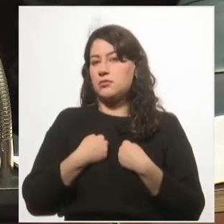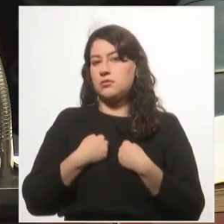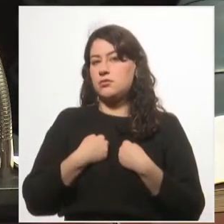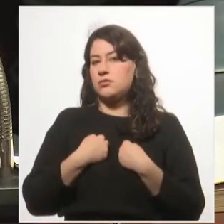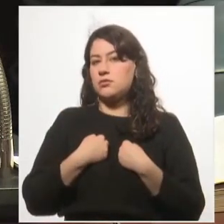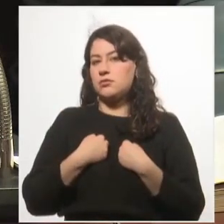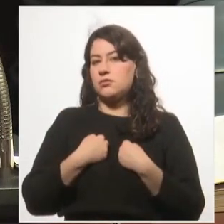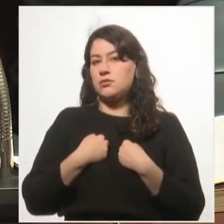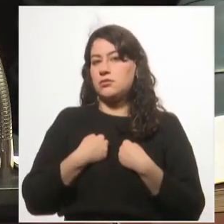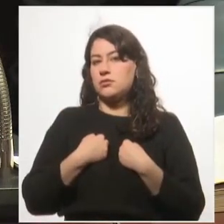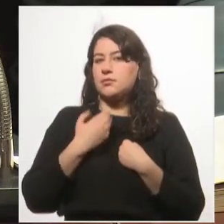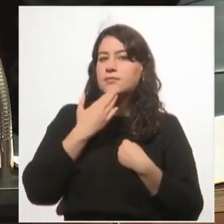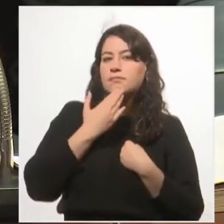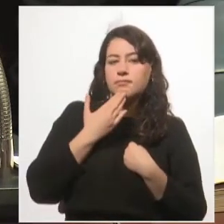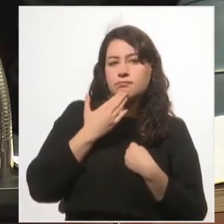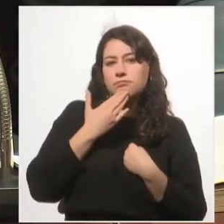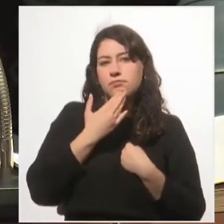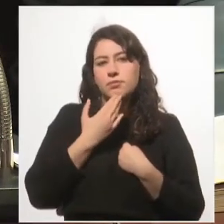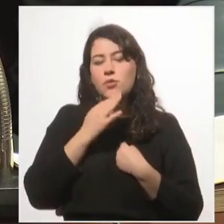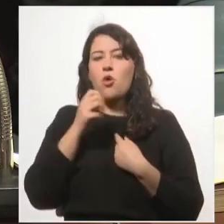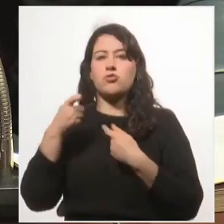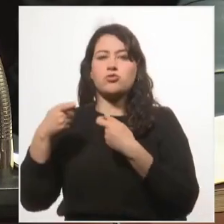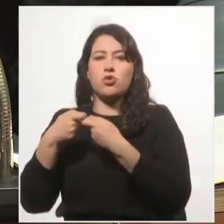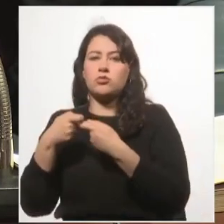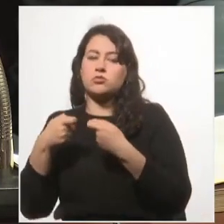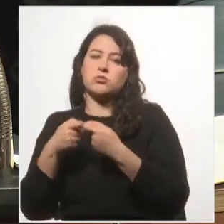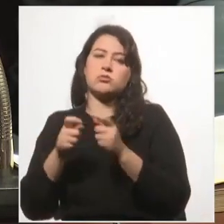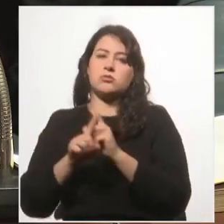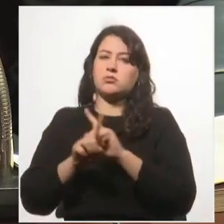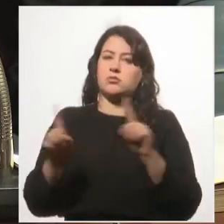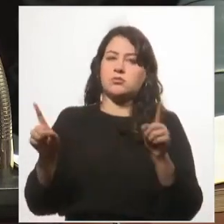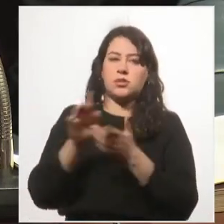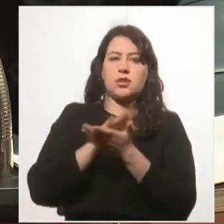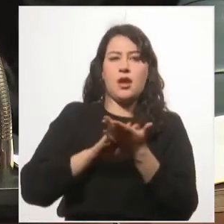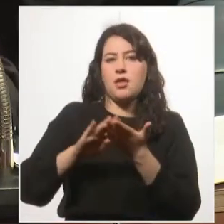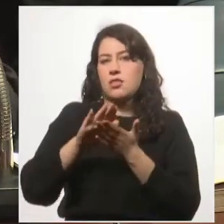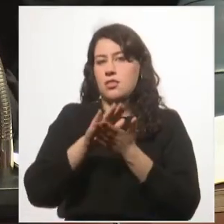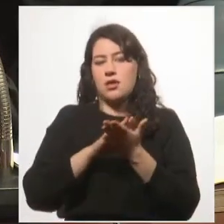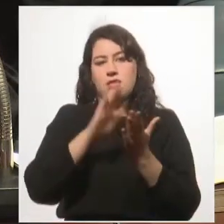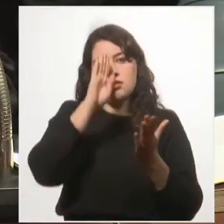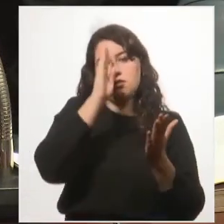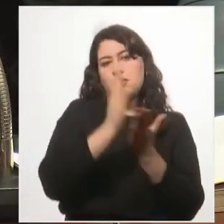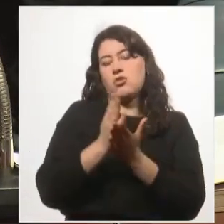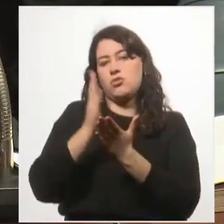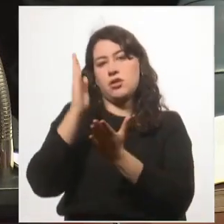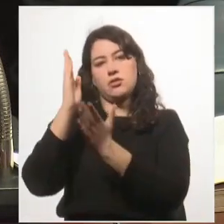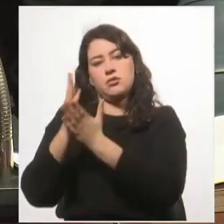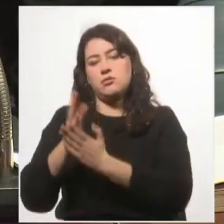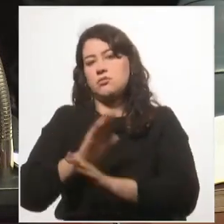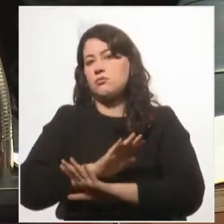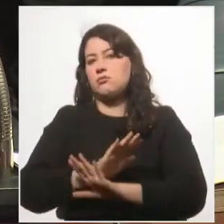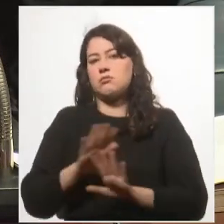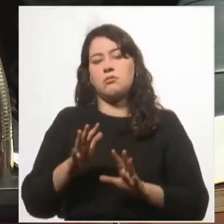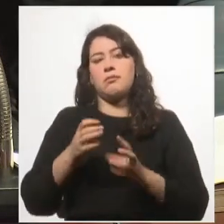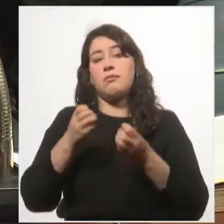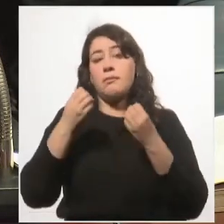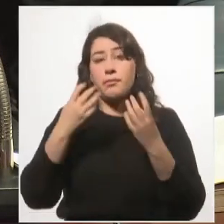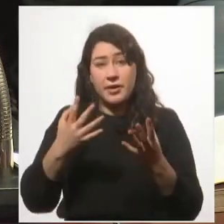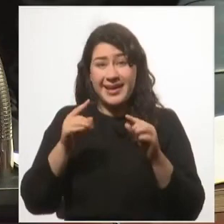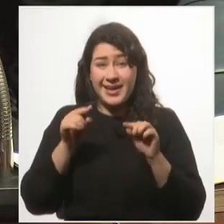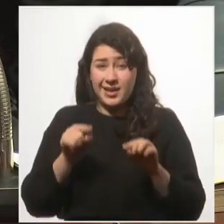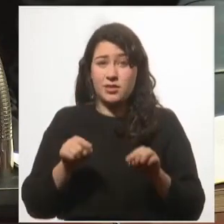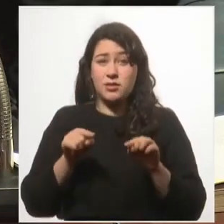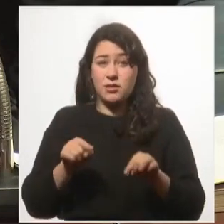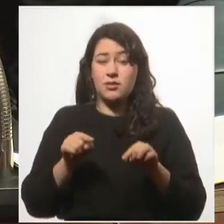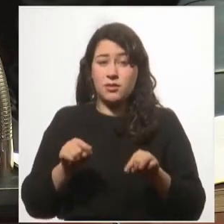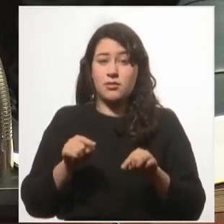ni sospechoso ni socio de ninguna otra dictadura, porque en esta